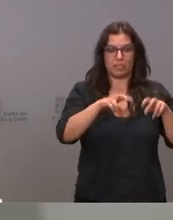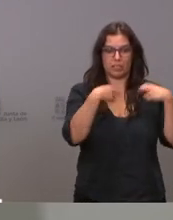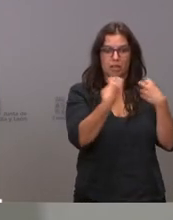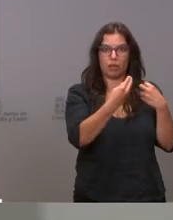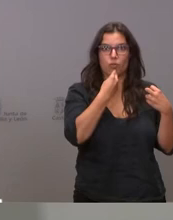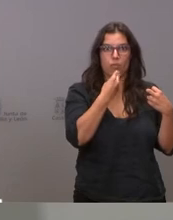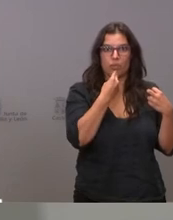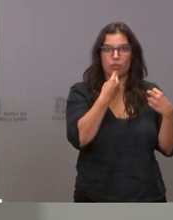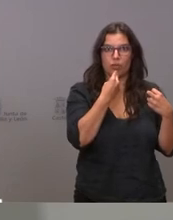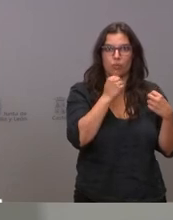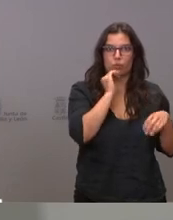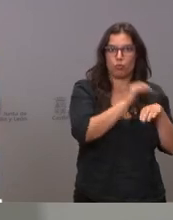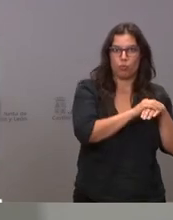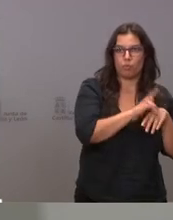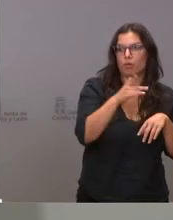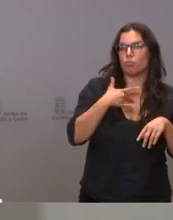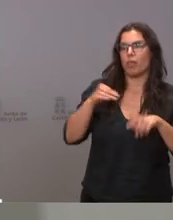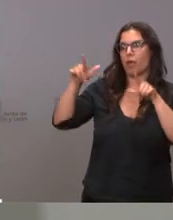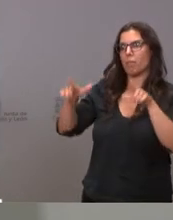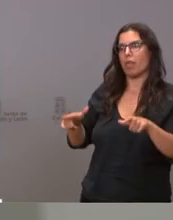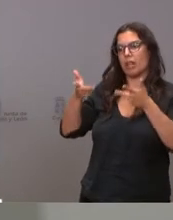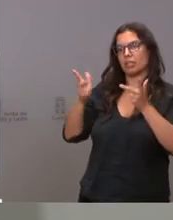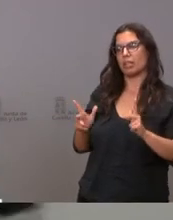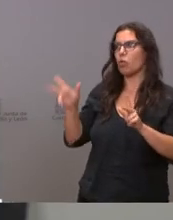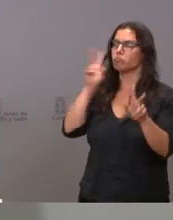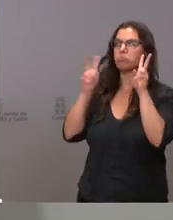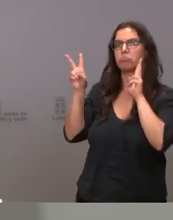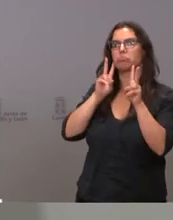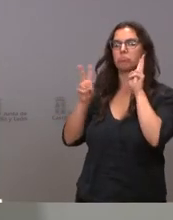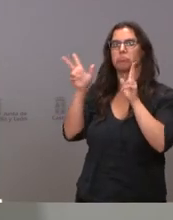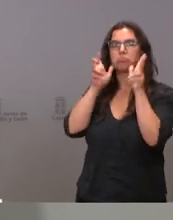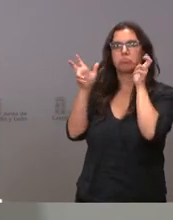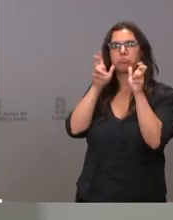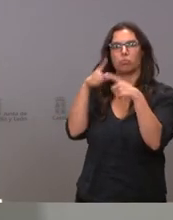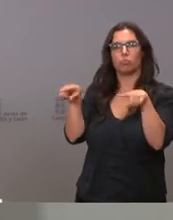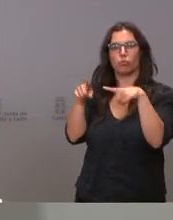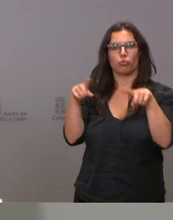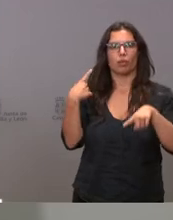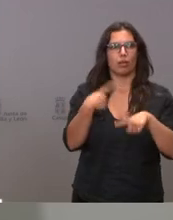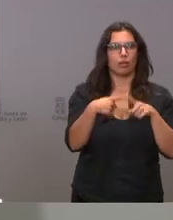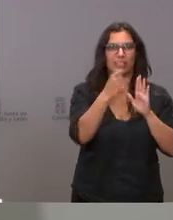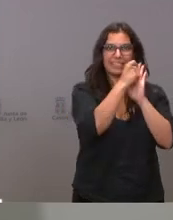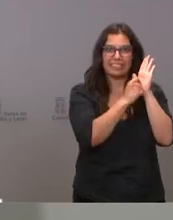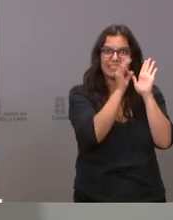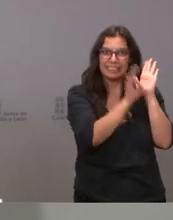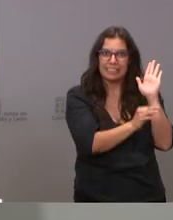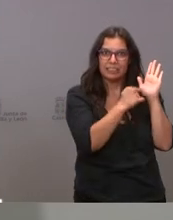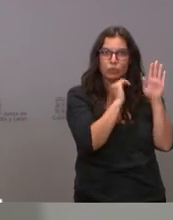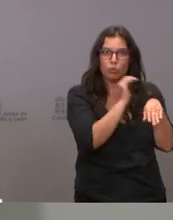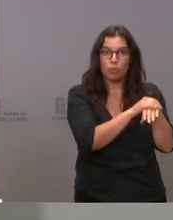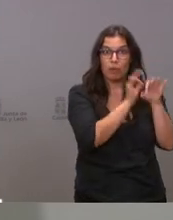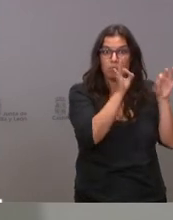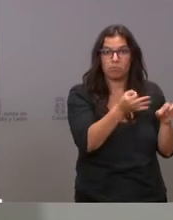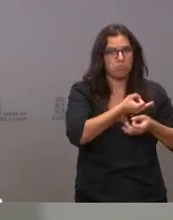estas características puede estar oyendo música en una plaza sentado con estas características puede estar haciendo cosas con estas características las que están en la norma